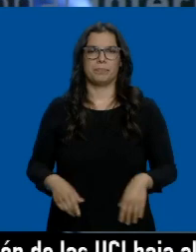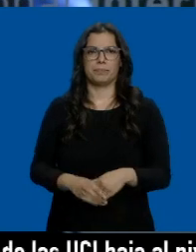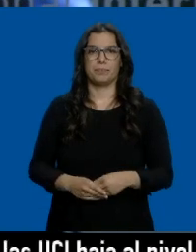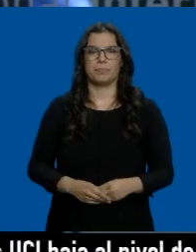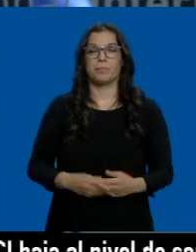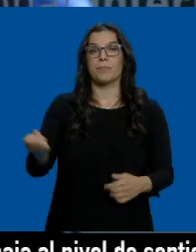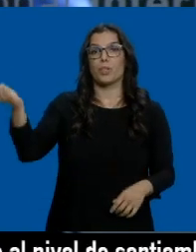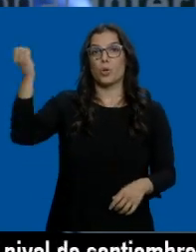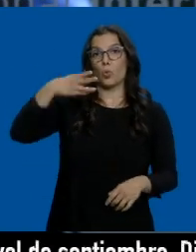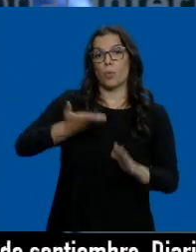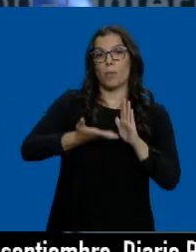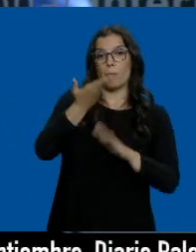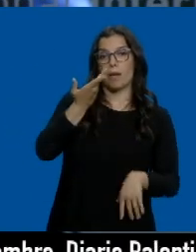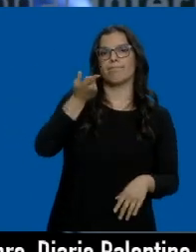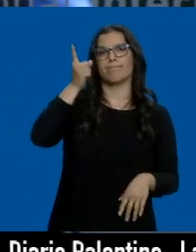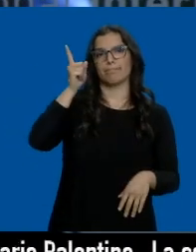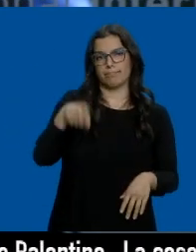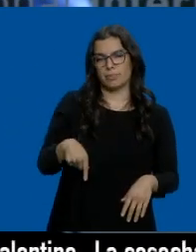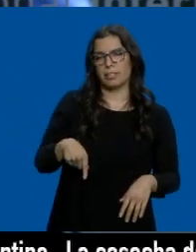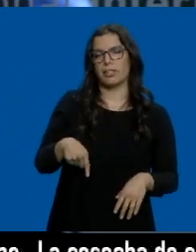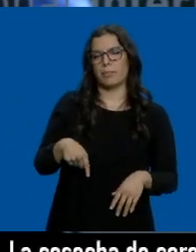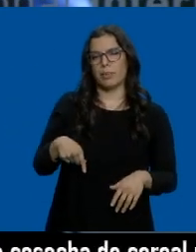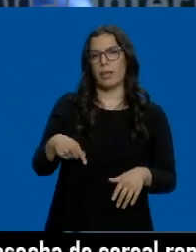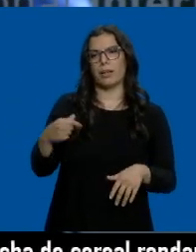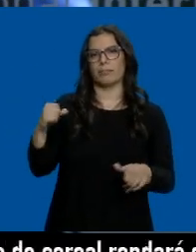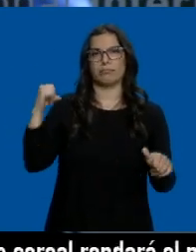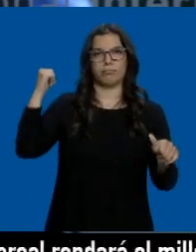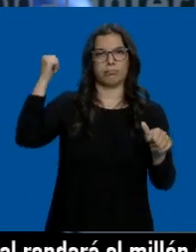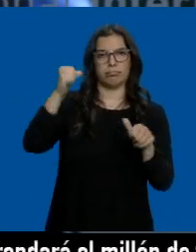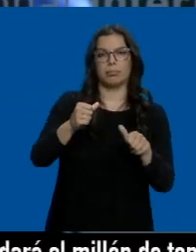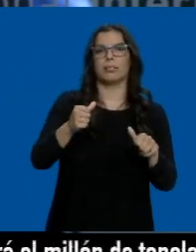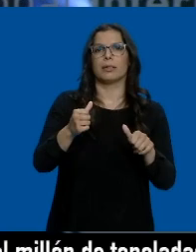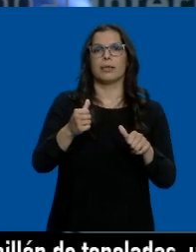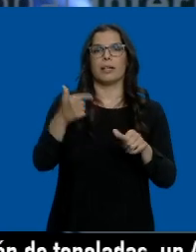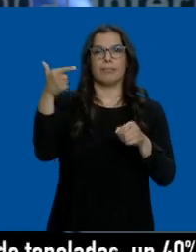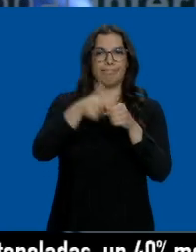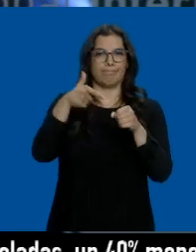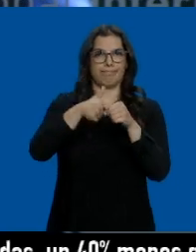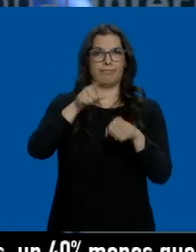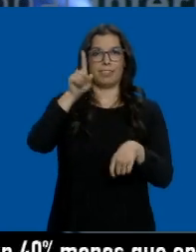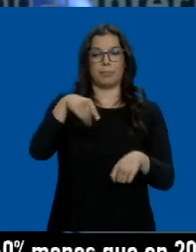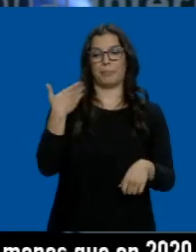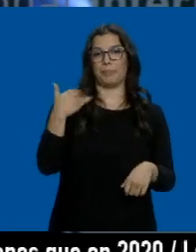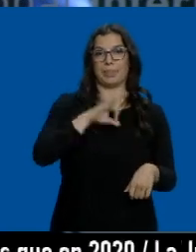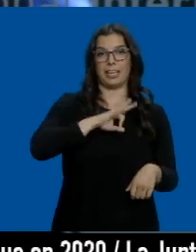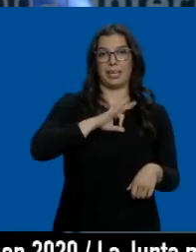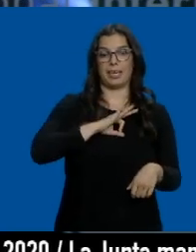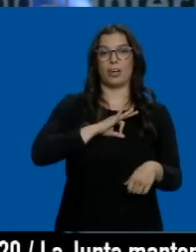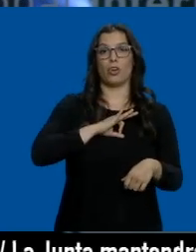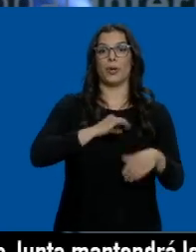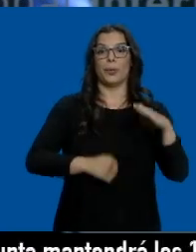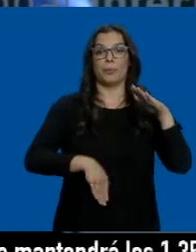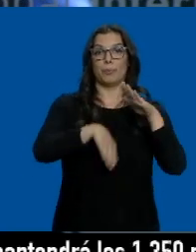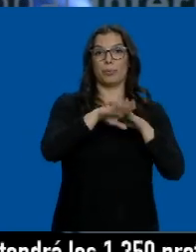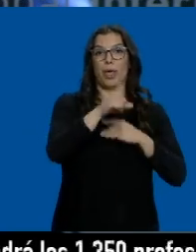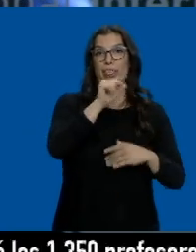no es lo único que sube, también lo lleva haciendo durante todo el año el carburante. Si en enero llenar el depósito costaba